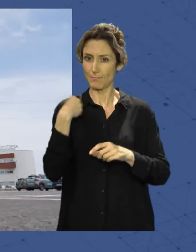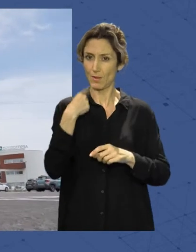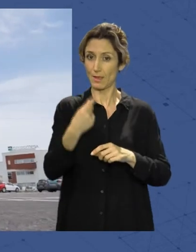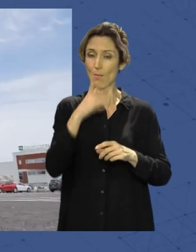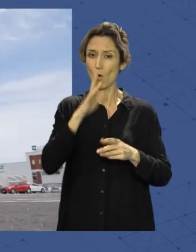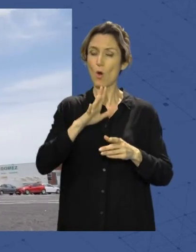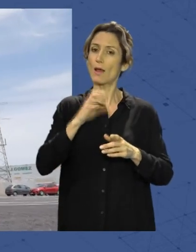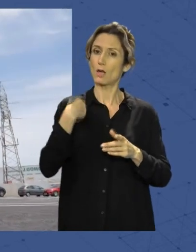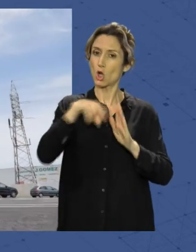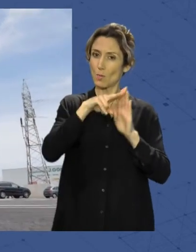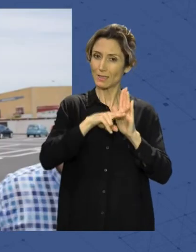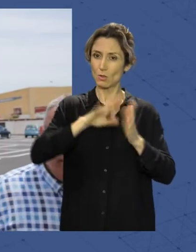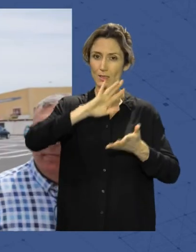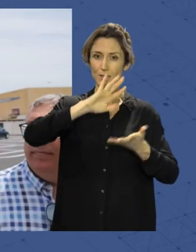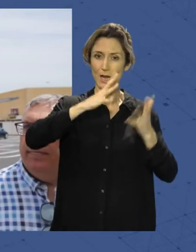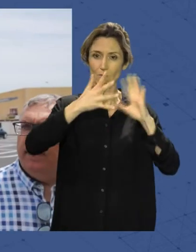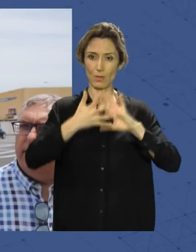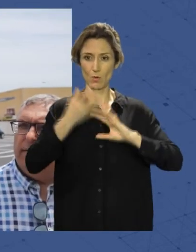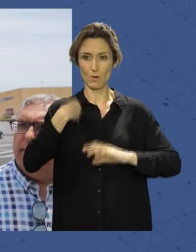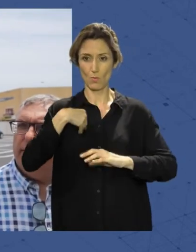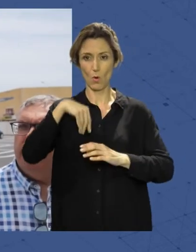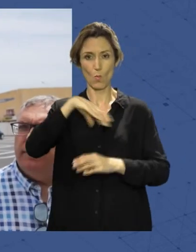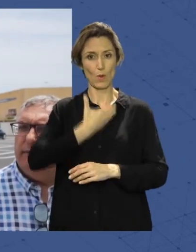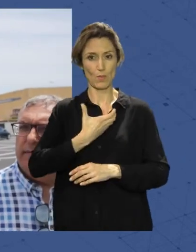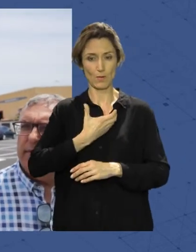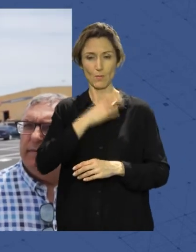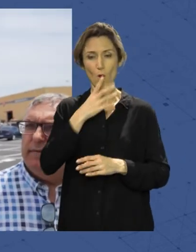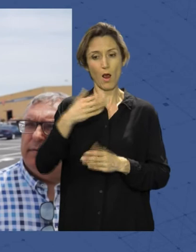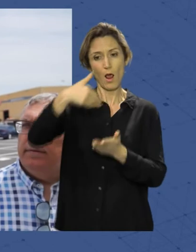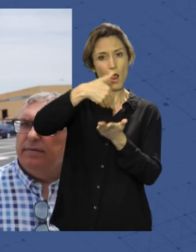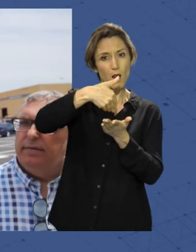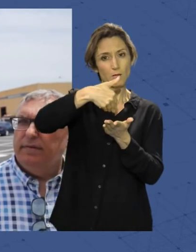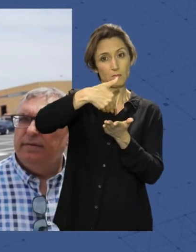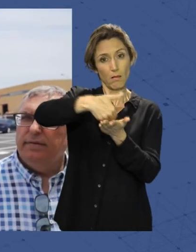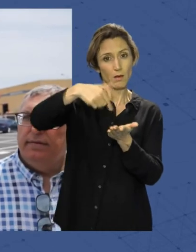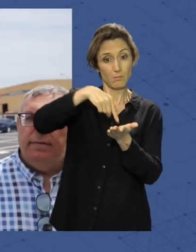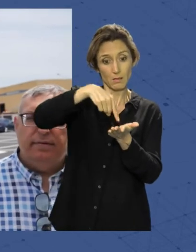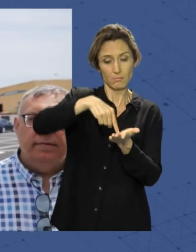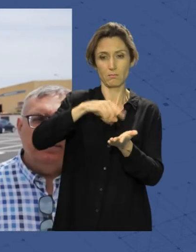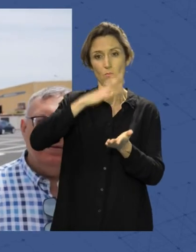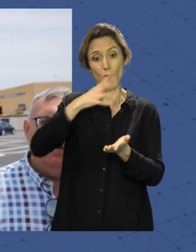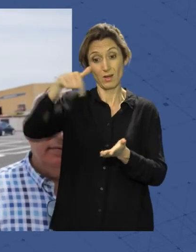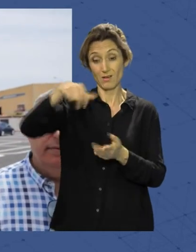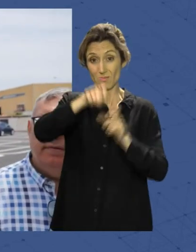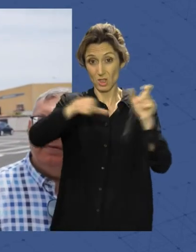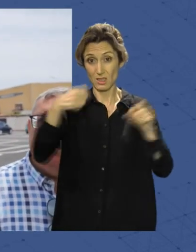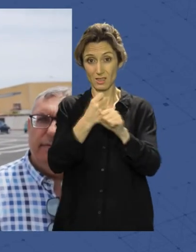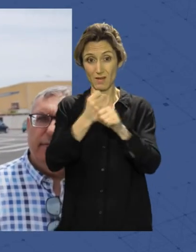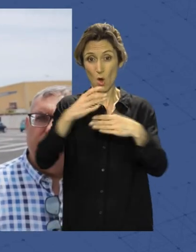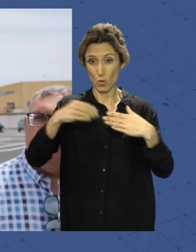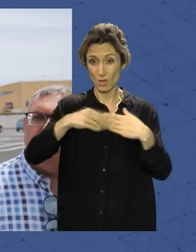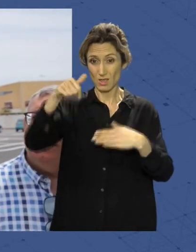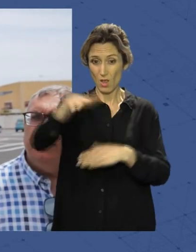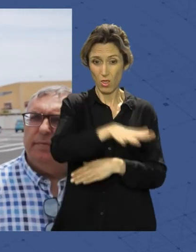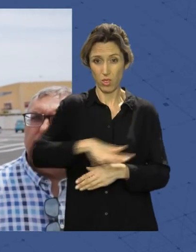transformación de solares municipales. Atendiendo lo que era una reclamación de los usuarios de este gran polígono